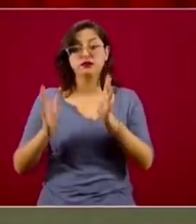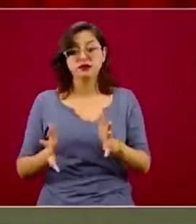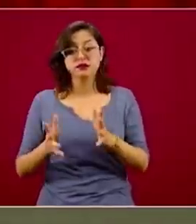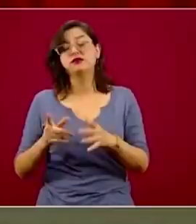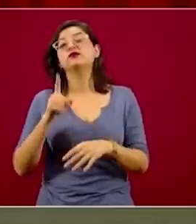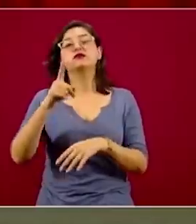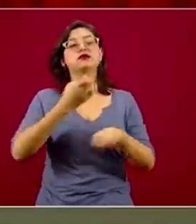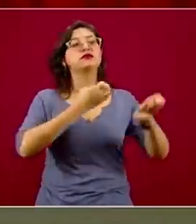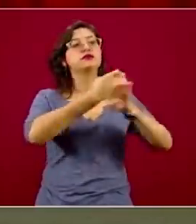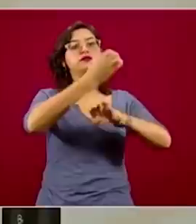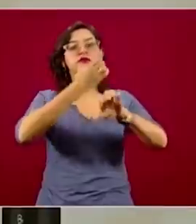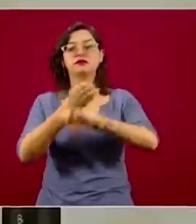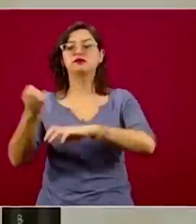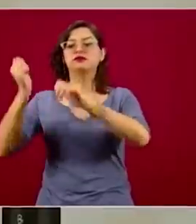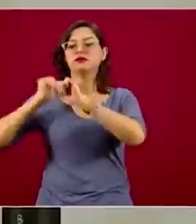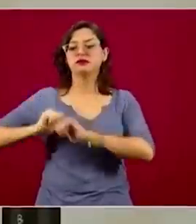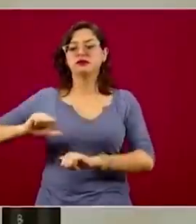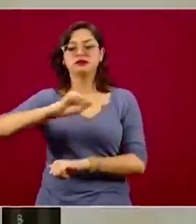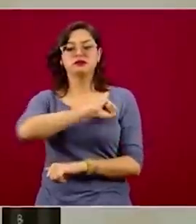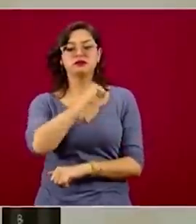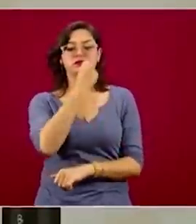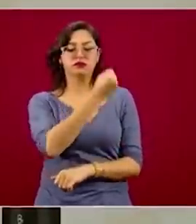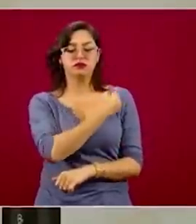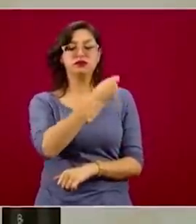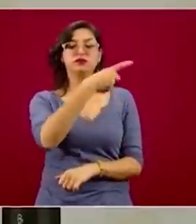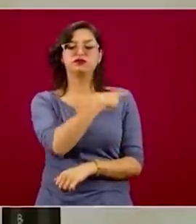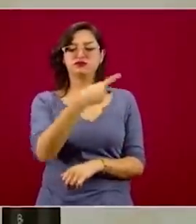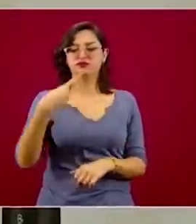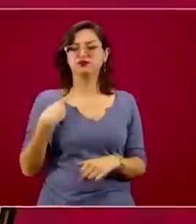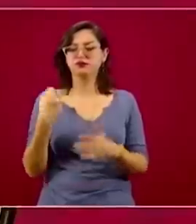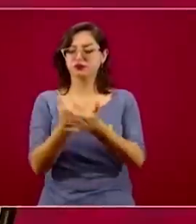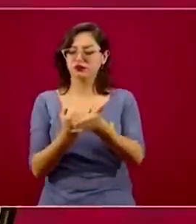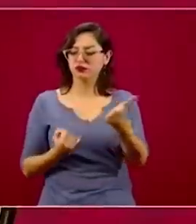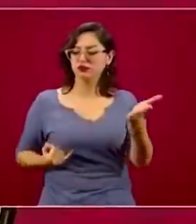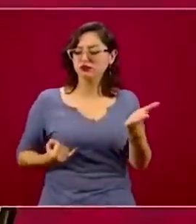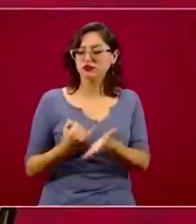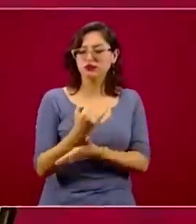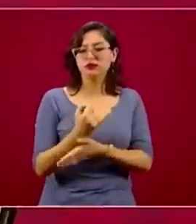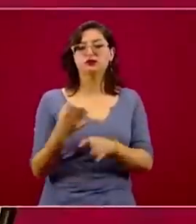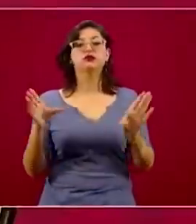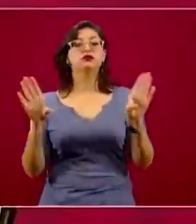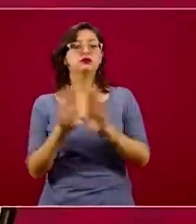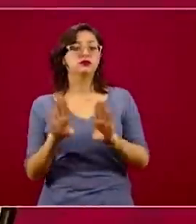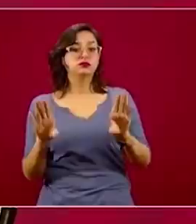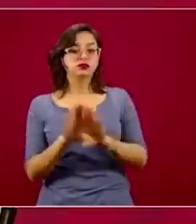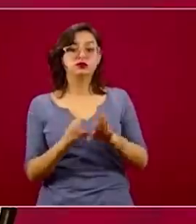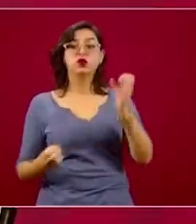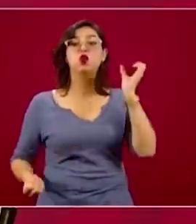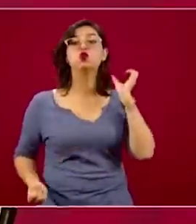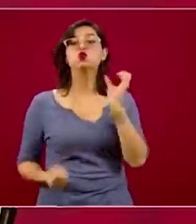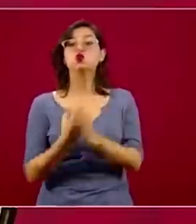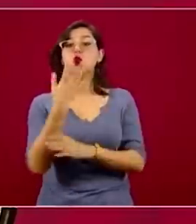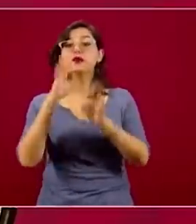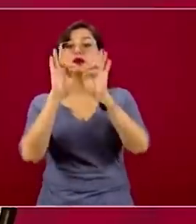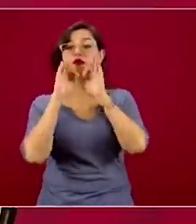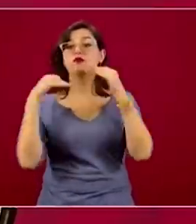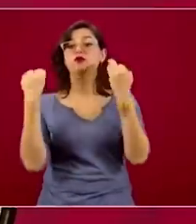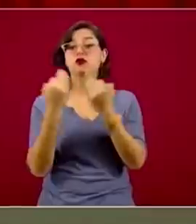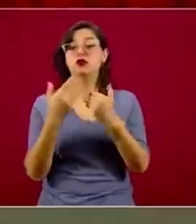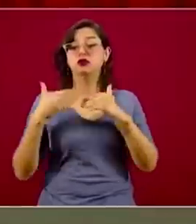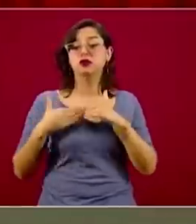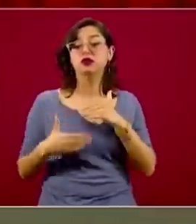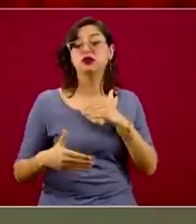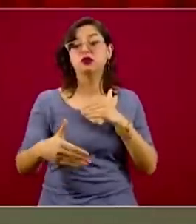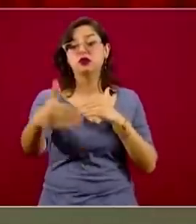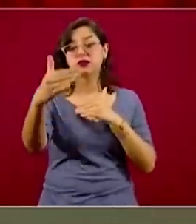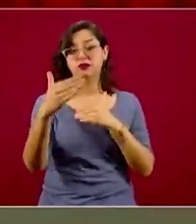sanitarias, tendrán que tomar decisiones sobre cómo instrumentar las disposiciones generales de